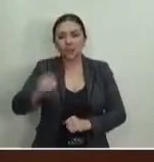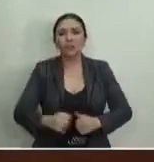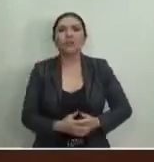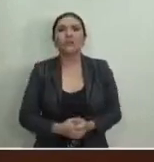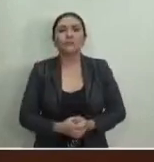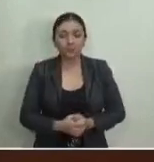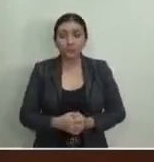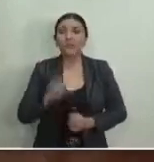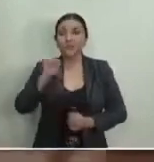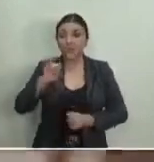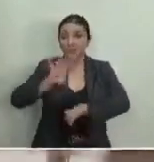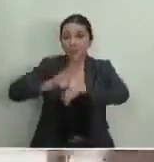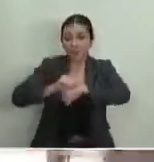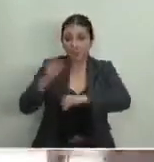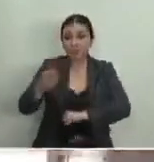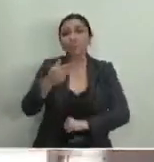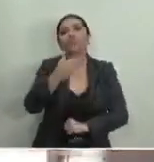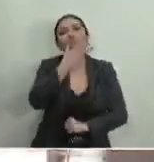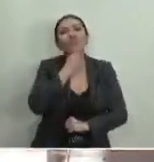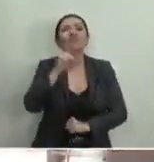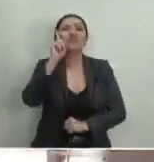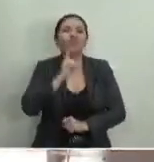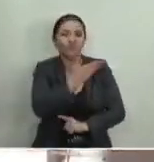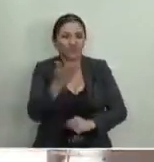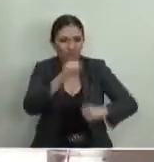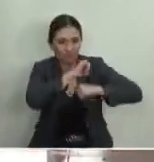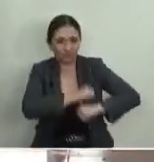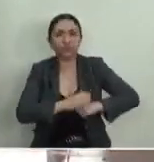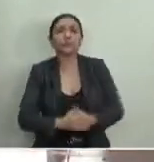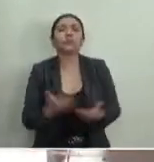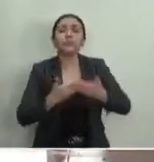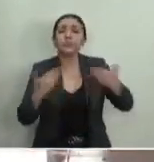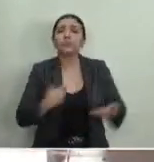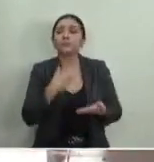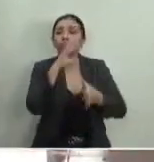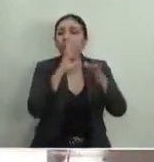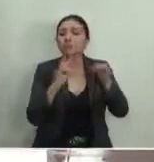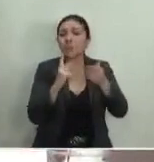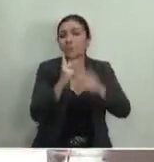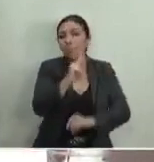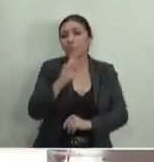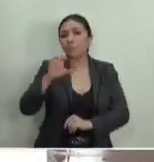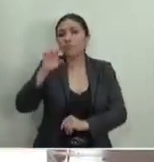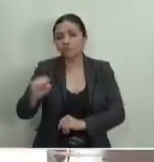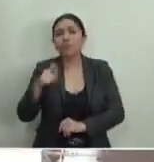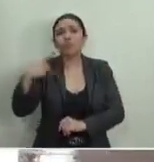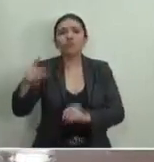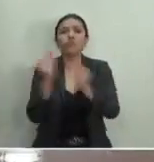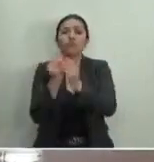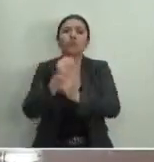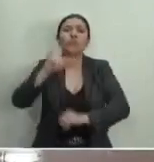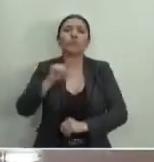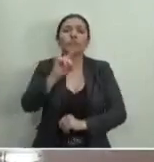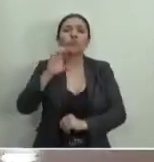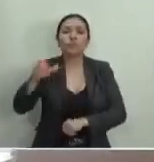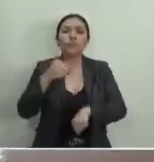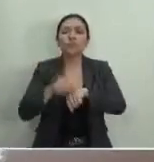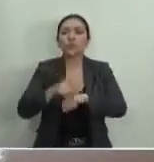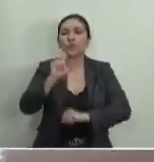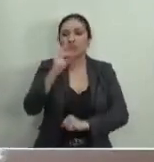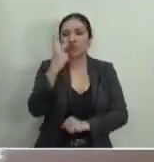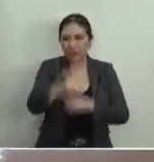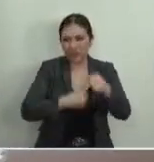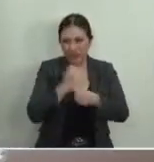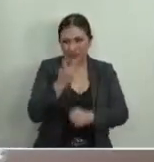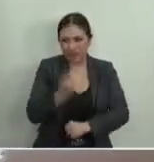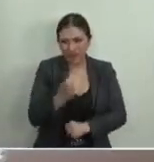Con su autorización, magistradas, magistrado, se da cuenta con el proyecto de sentencia relativo al juicio de la ciudadanía 22 del año en el curso,